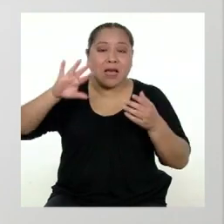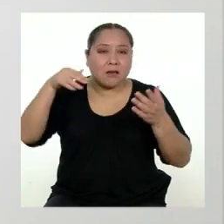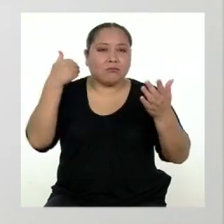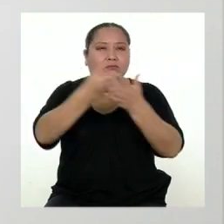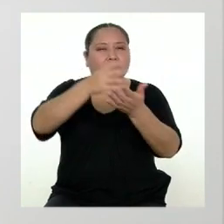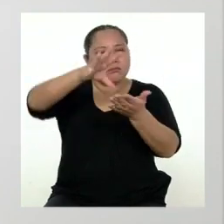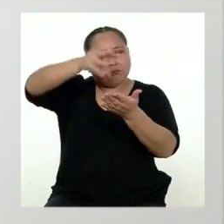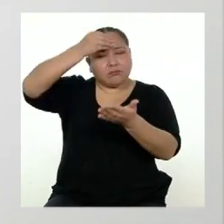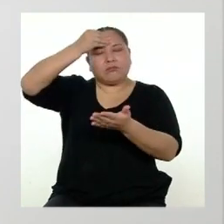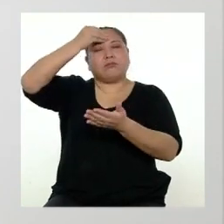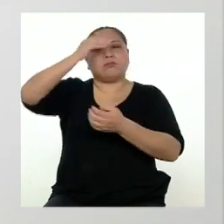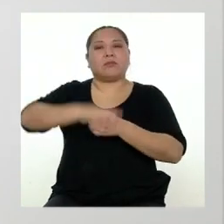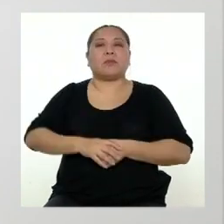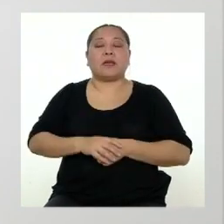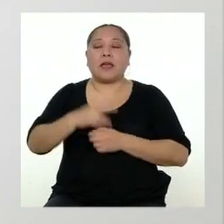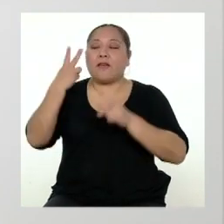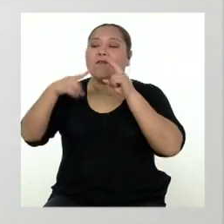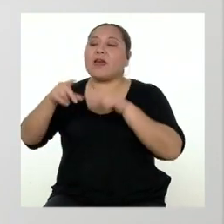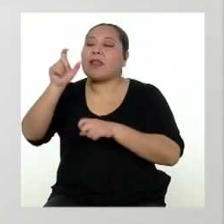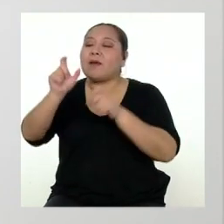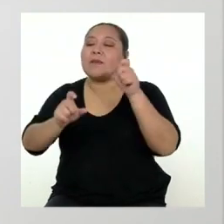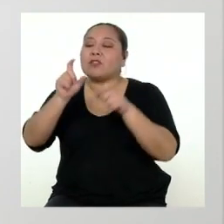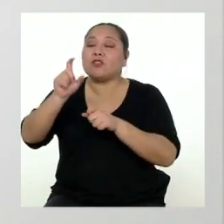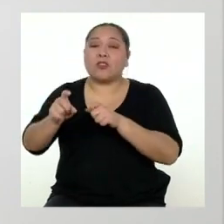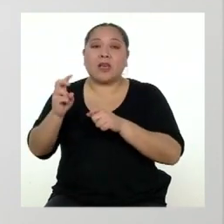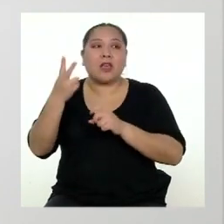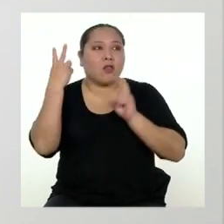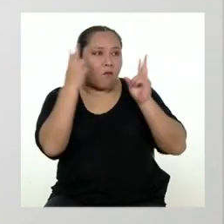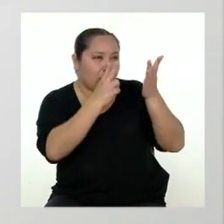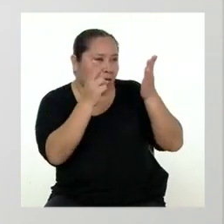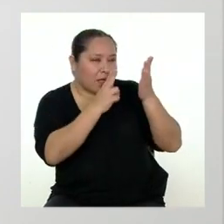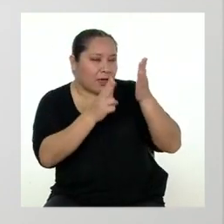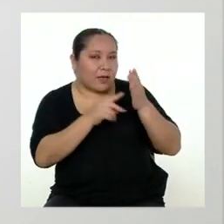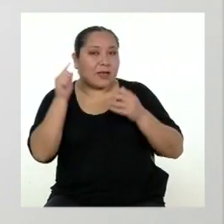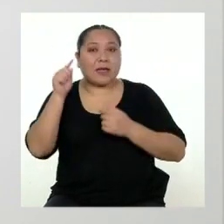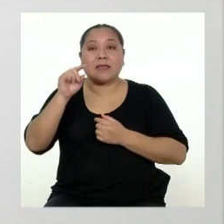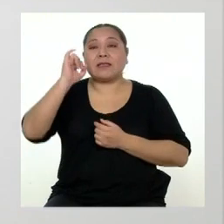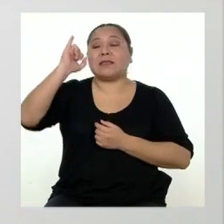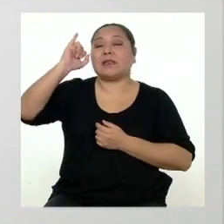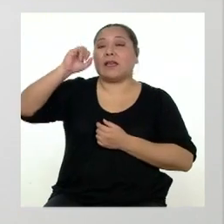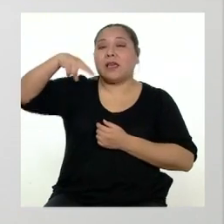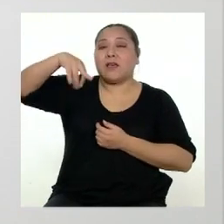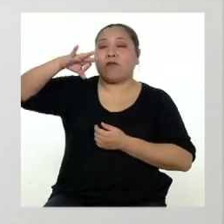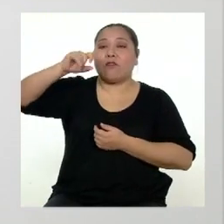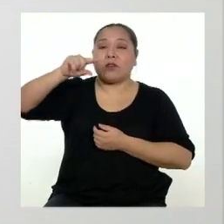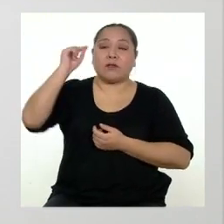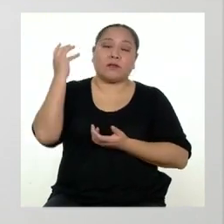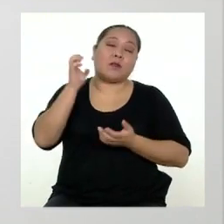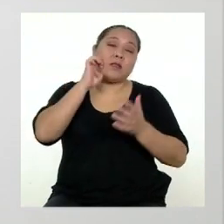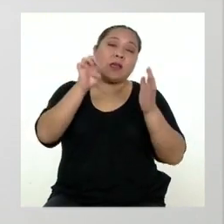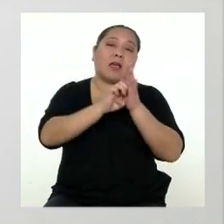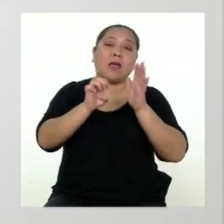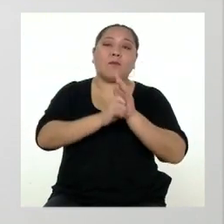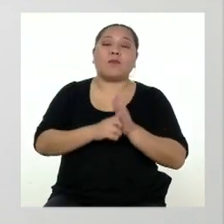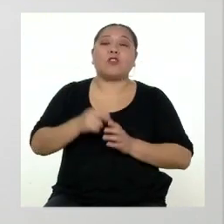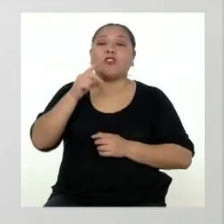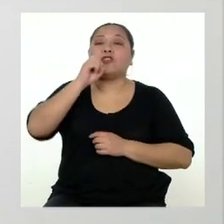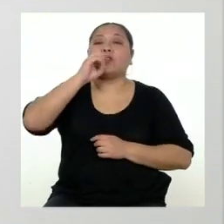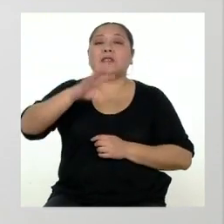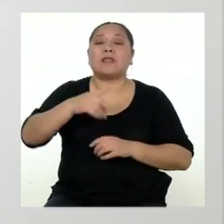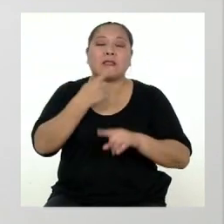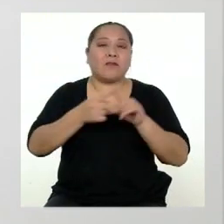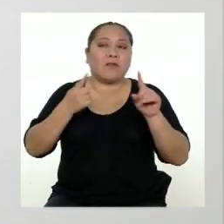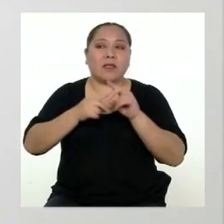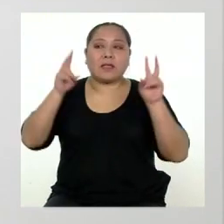y tener en cuenta al receptor es esencial. Pero en estas infografías que tenemos, de ejemplo, nos hablan de